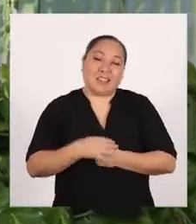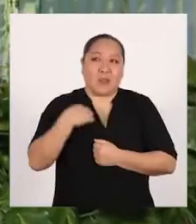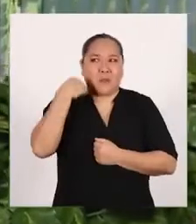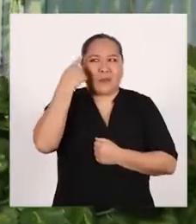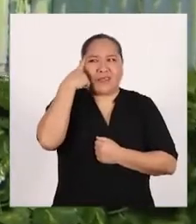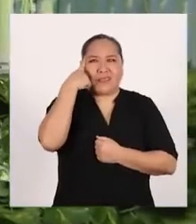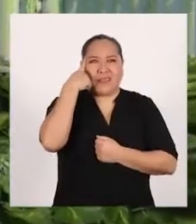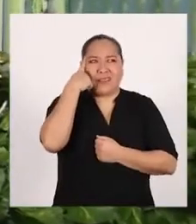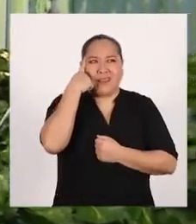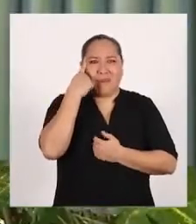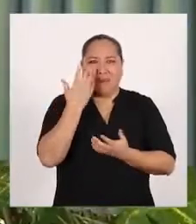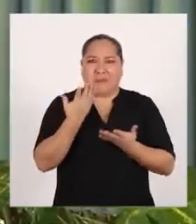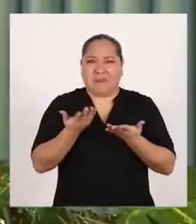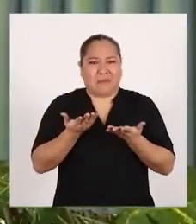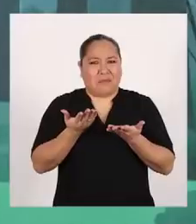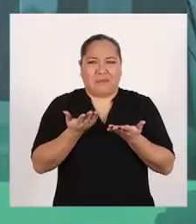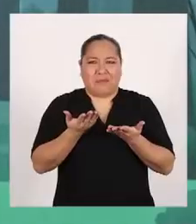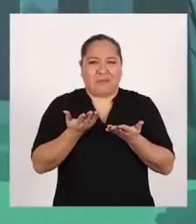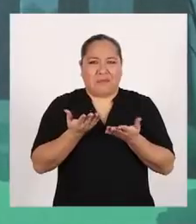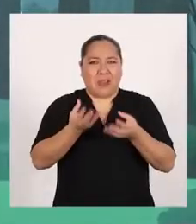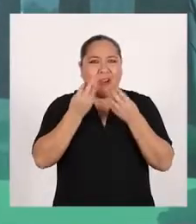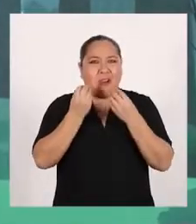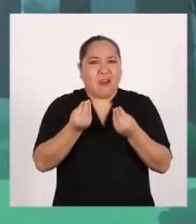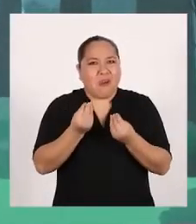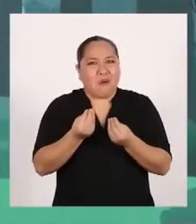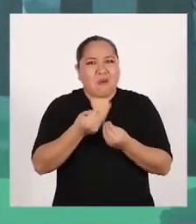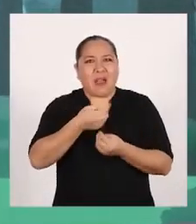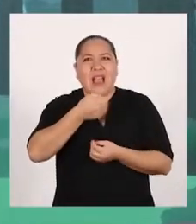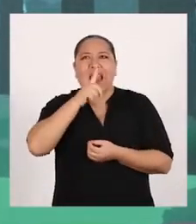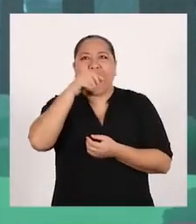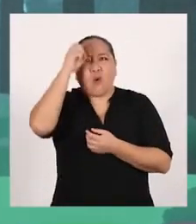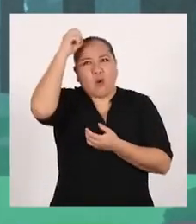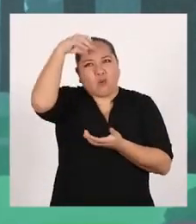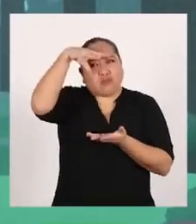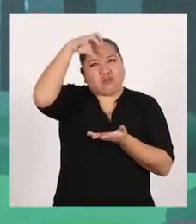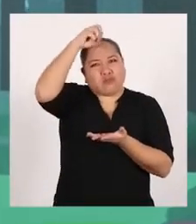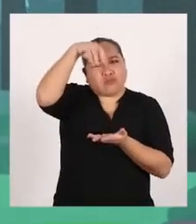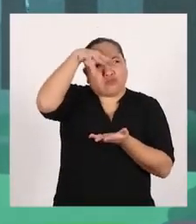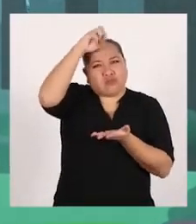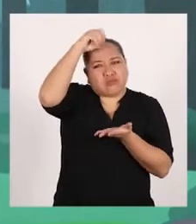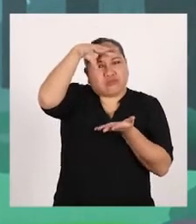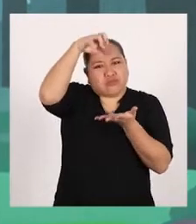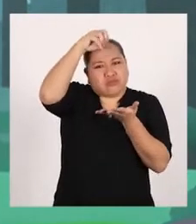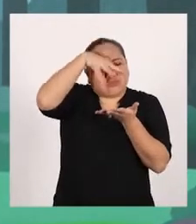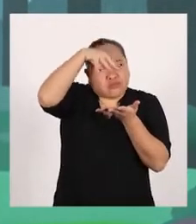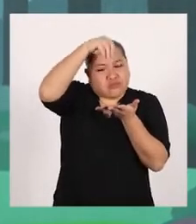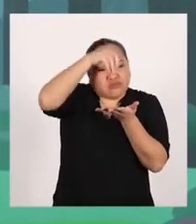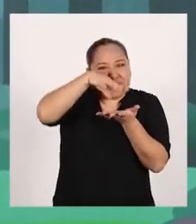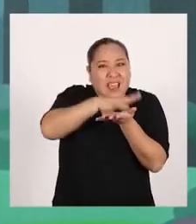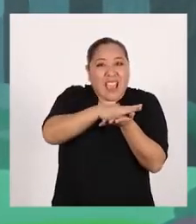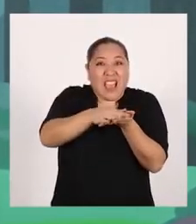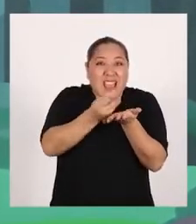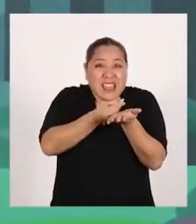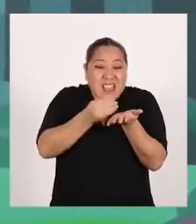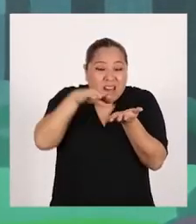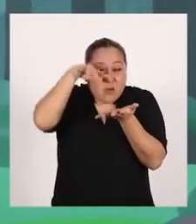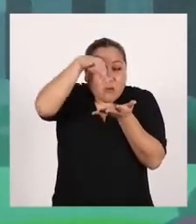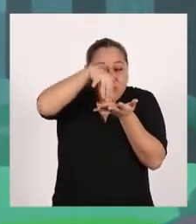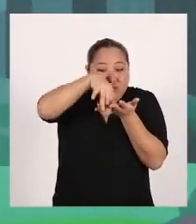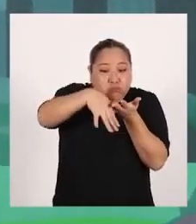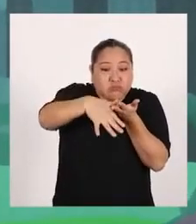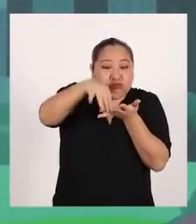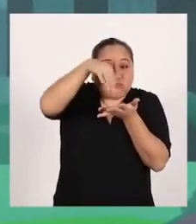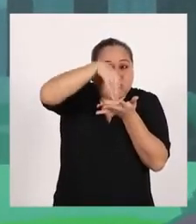Pensé Pero ¿Cómo así el agua que cae de la lluvia pasa adentro de la tierra?